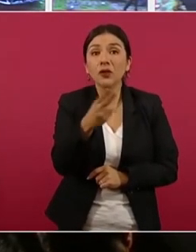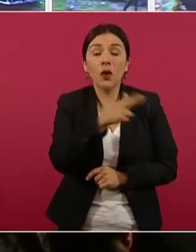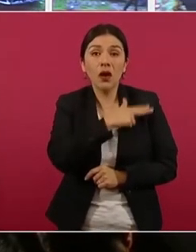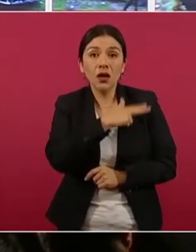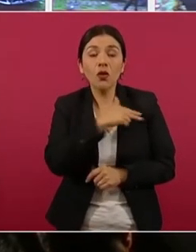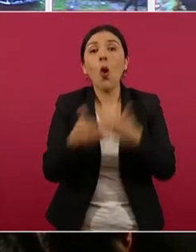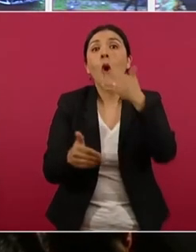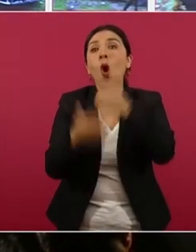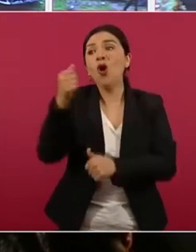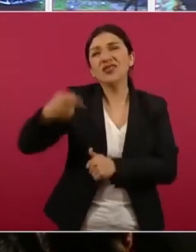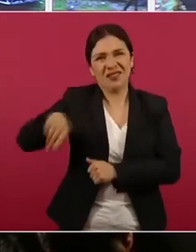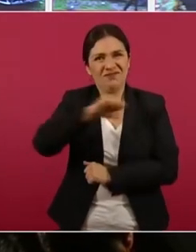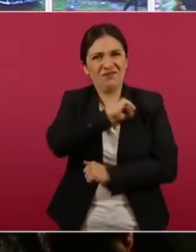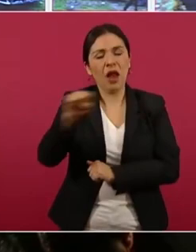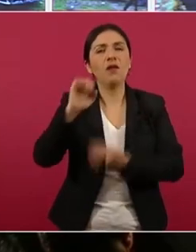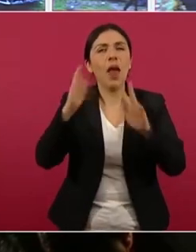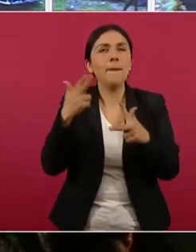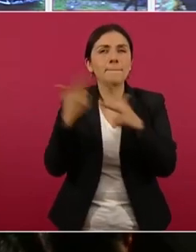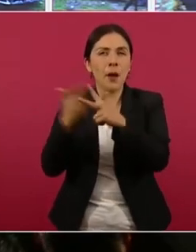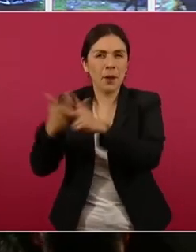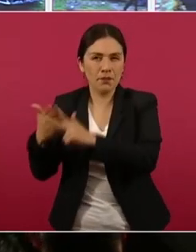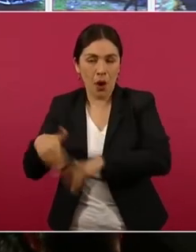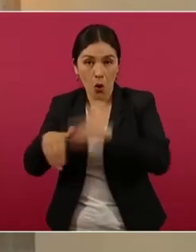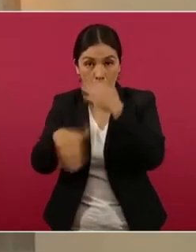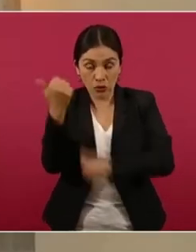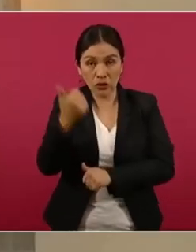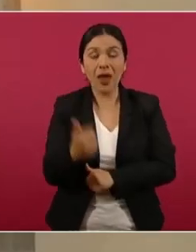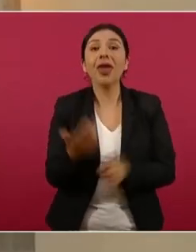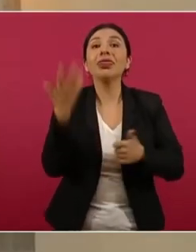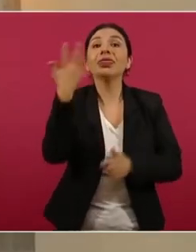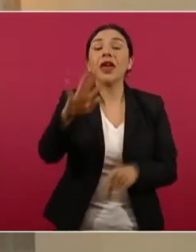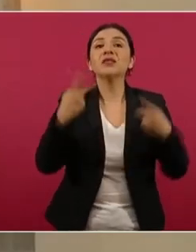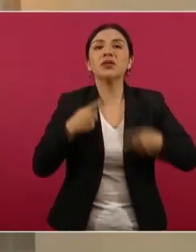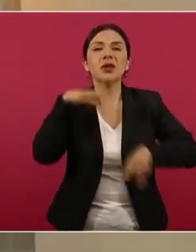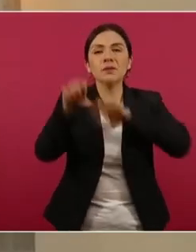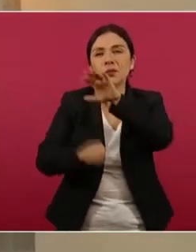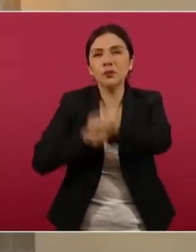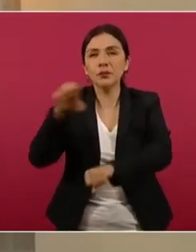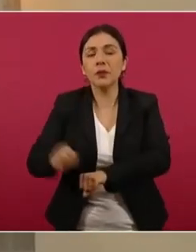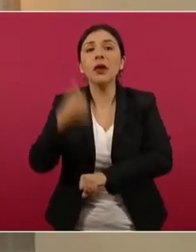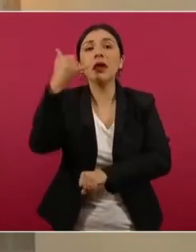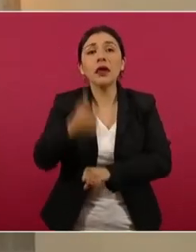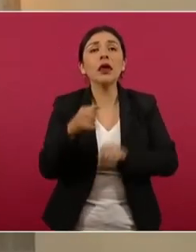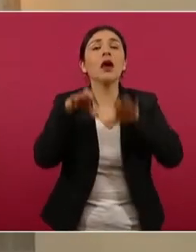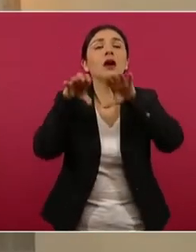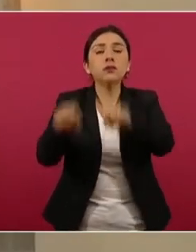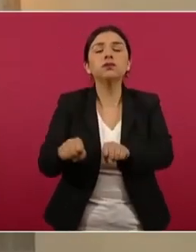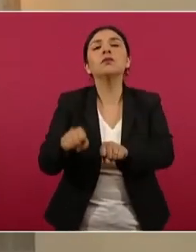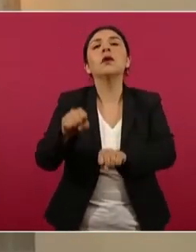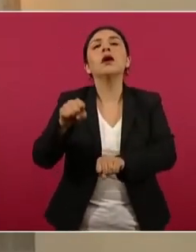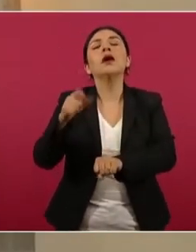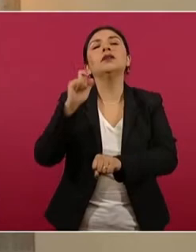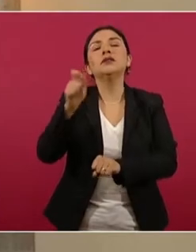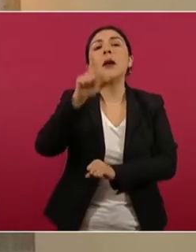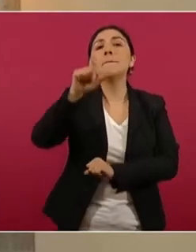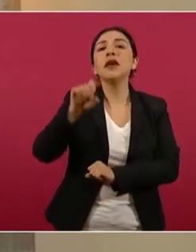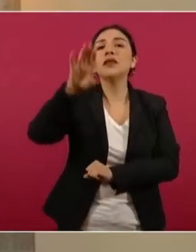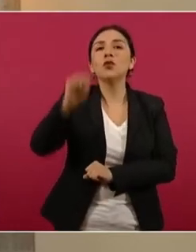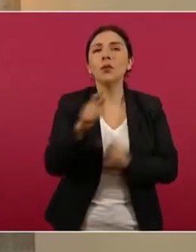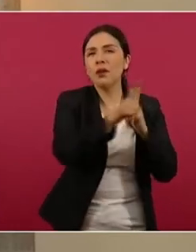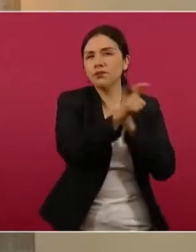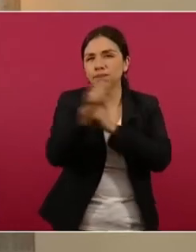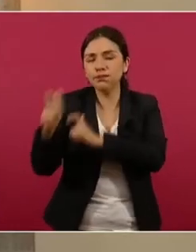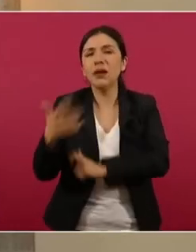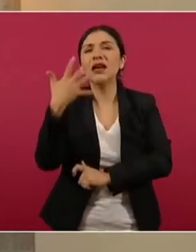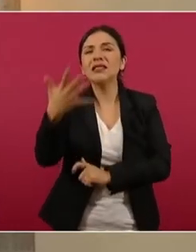abatidos, diez individuos detenidos, así como el aseguramiento de 29 armas largas, cinco armas cortas